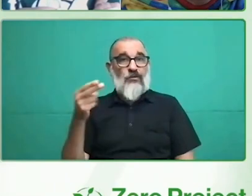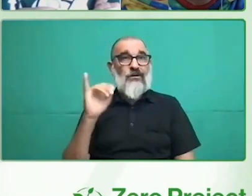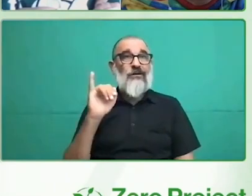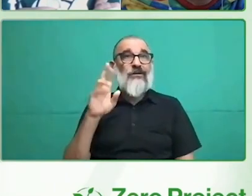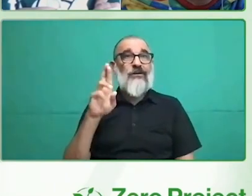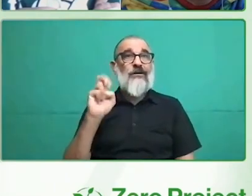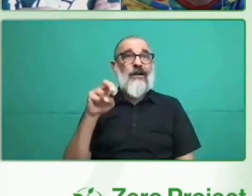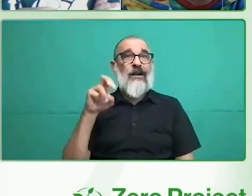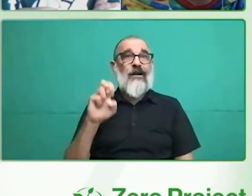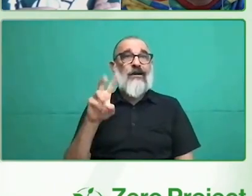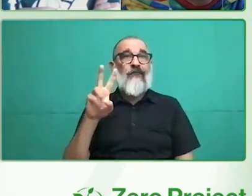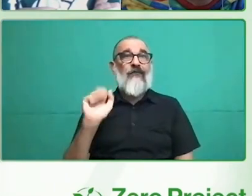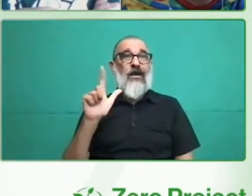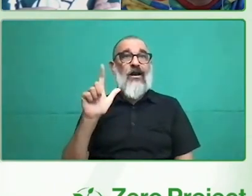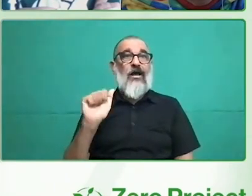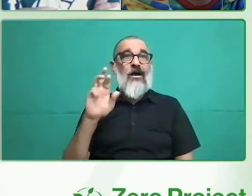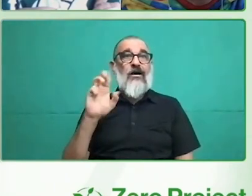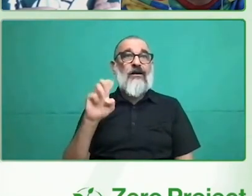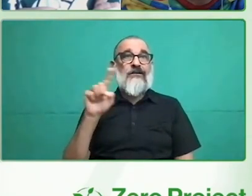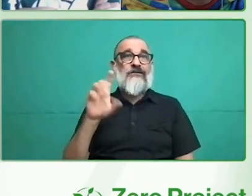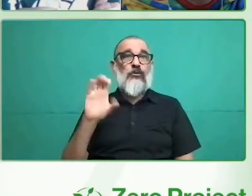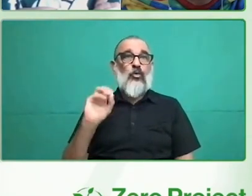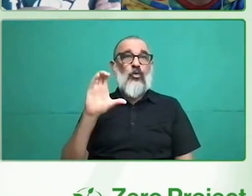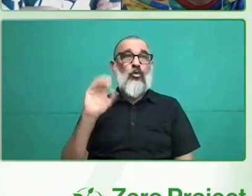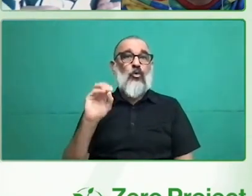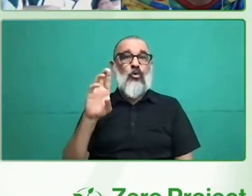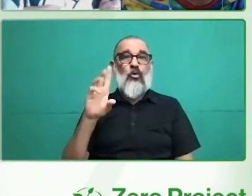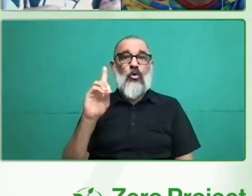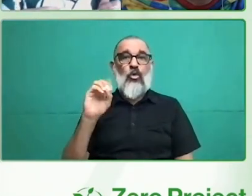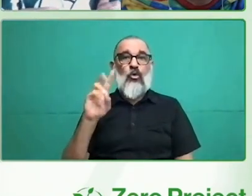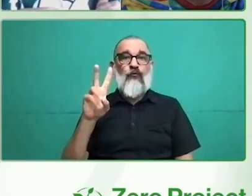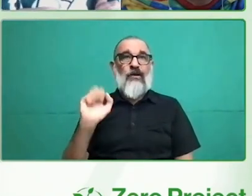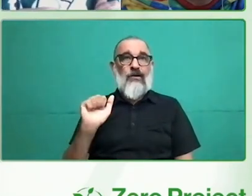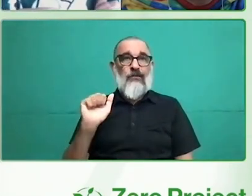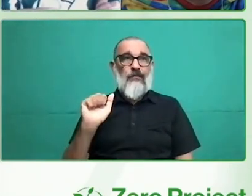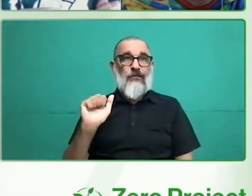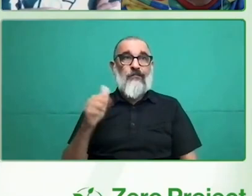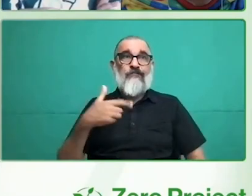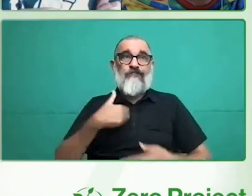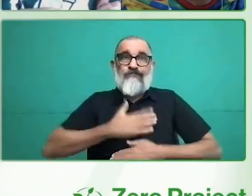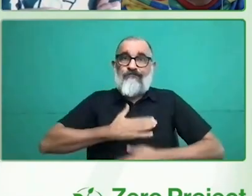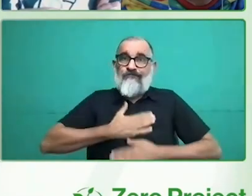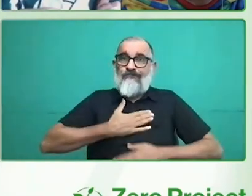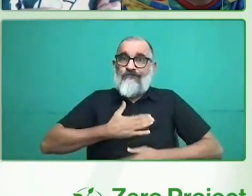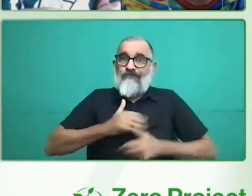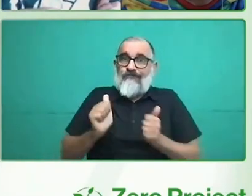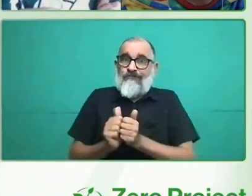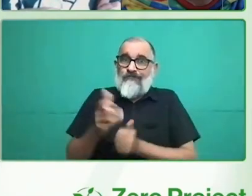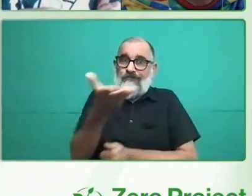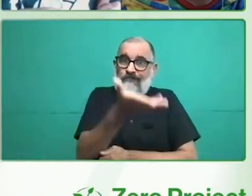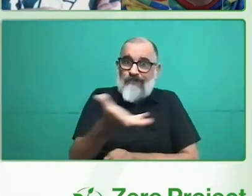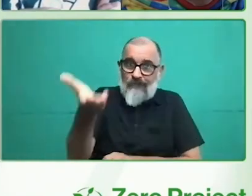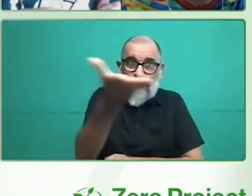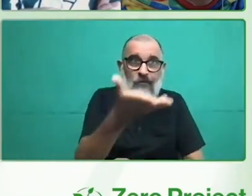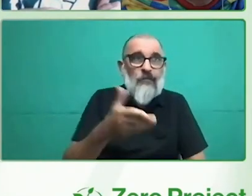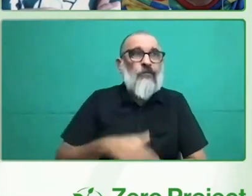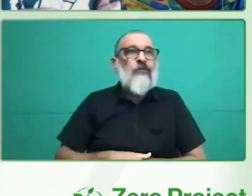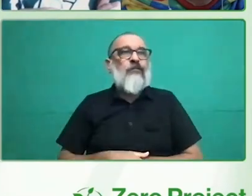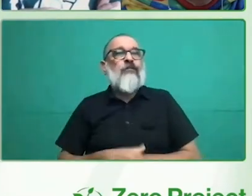expertos en temas de discapacidad y accesibilidad, un tema que nos concierne a todas las personas